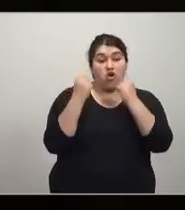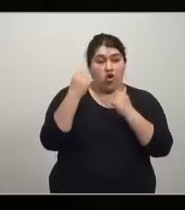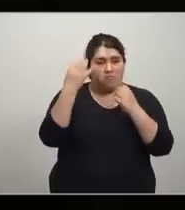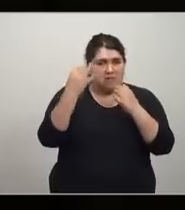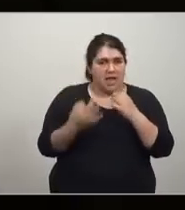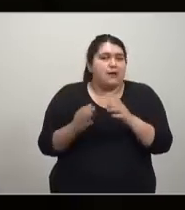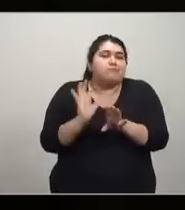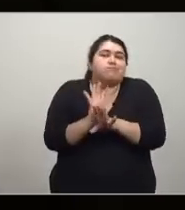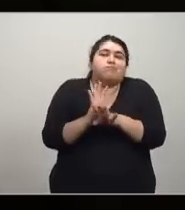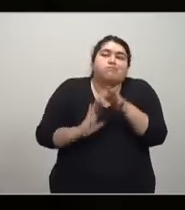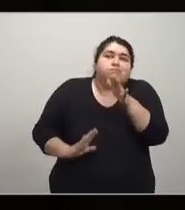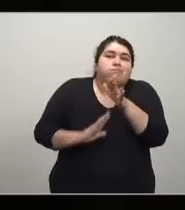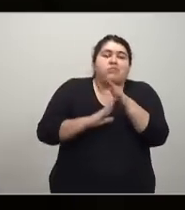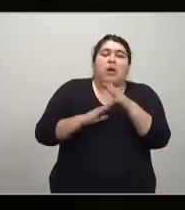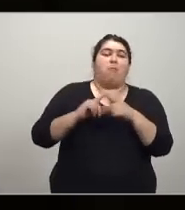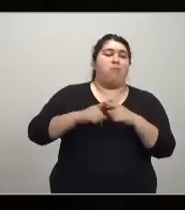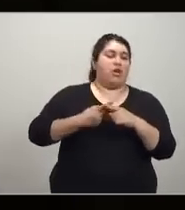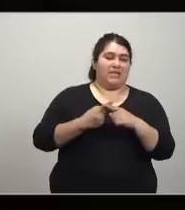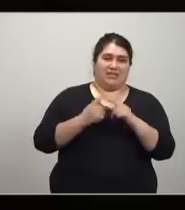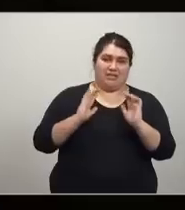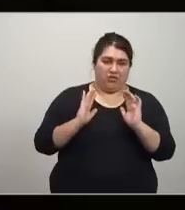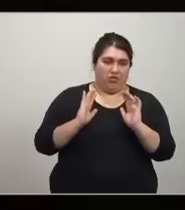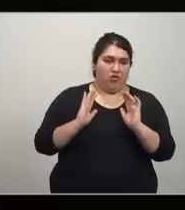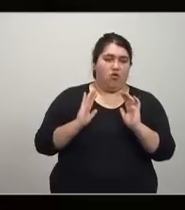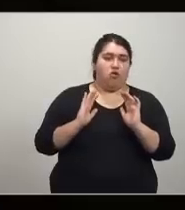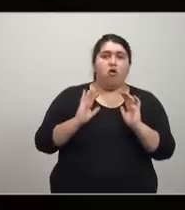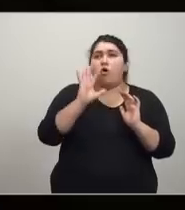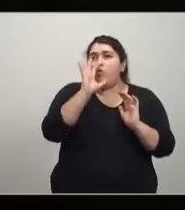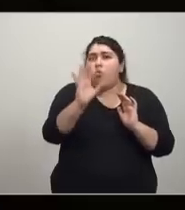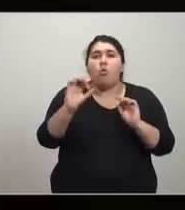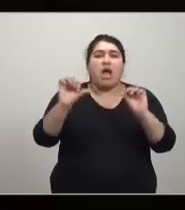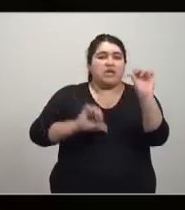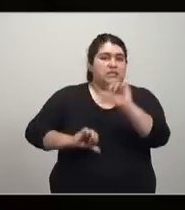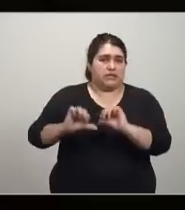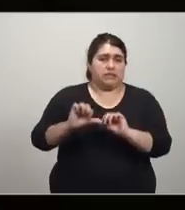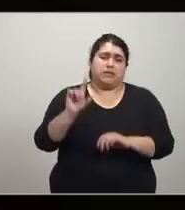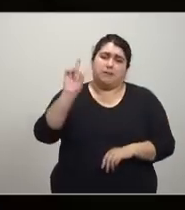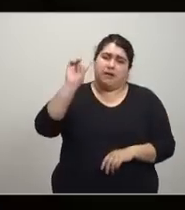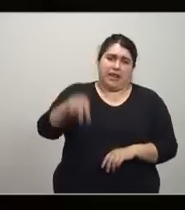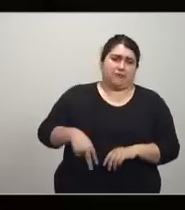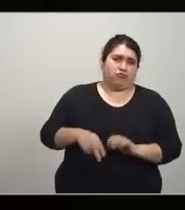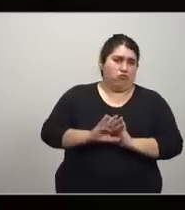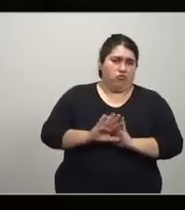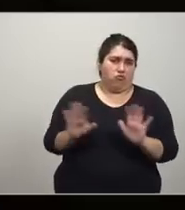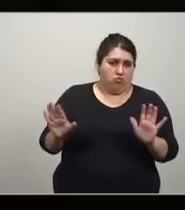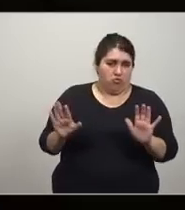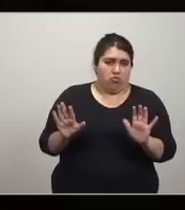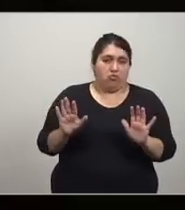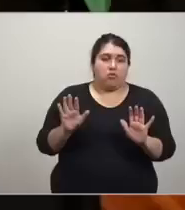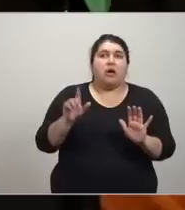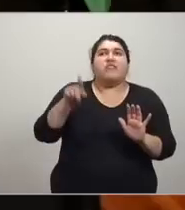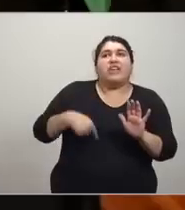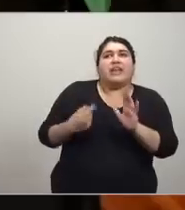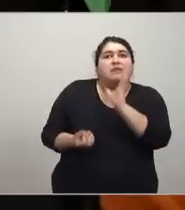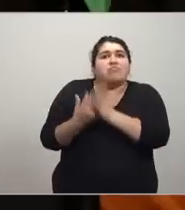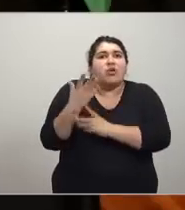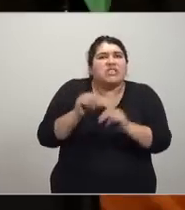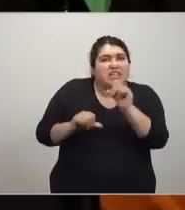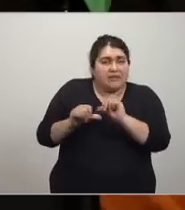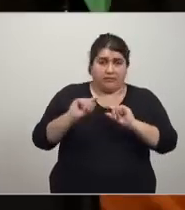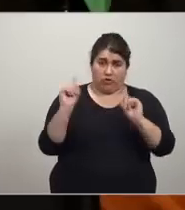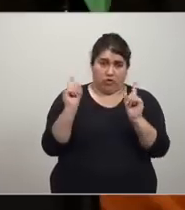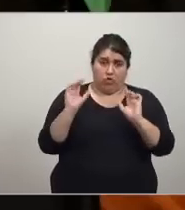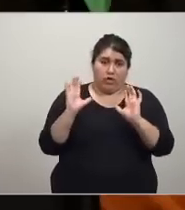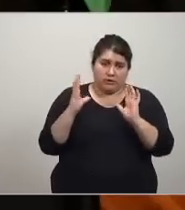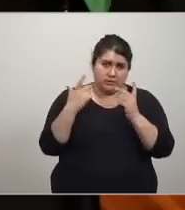argumento político no es y jamás podrá ser una ciencia y tiene muchísimas razones no significa que no hay nada de científico pero